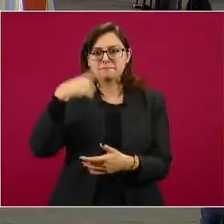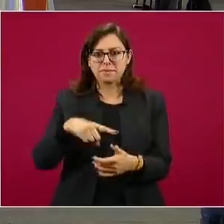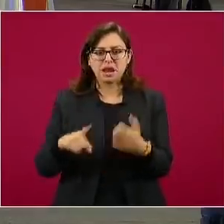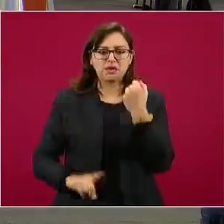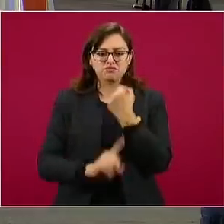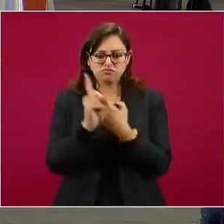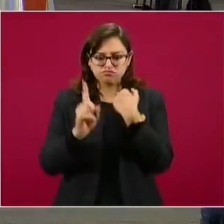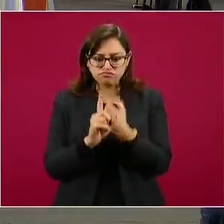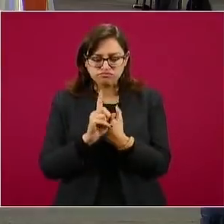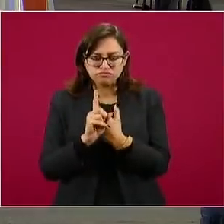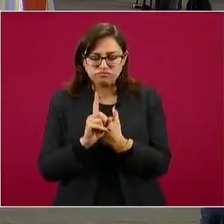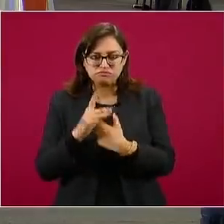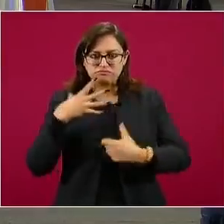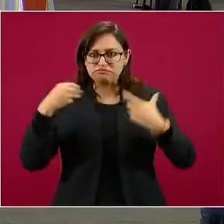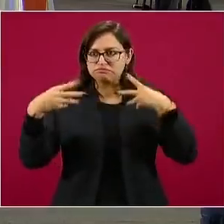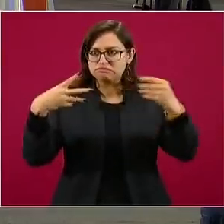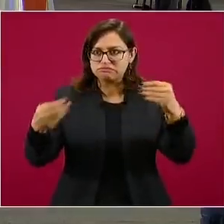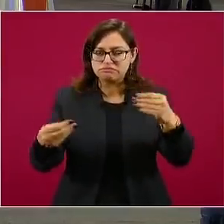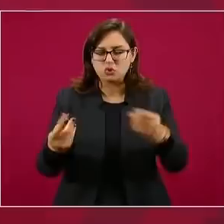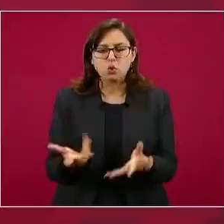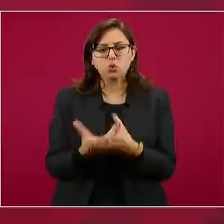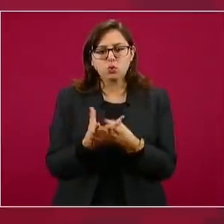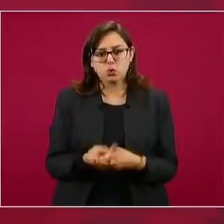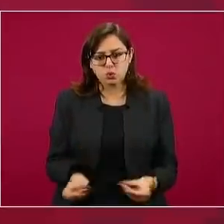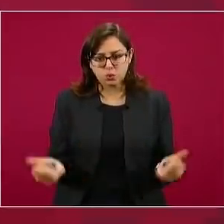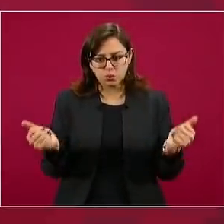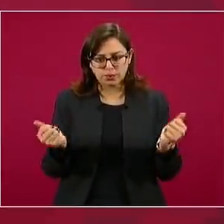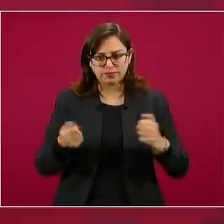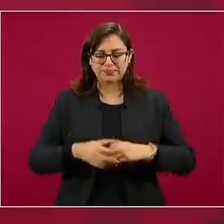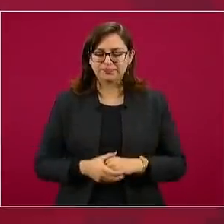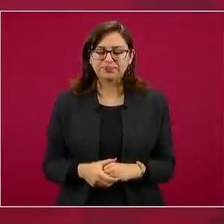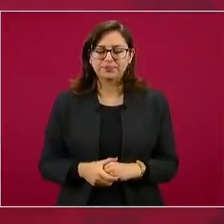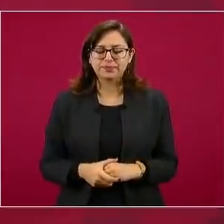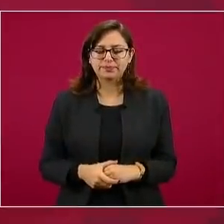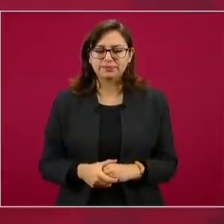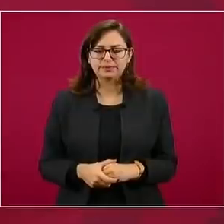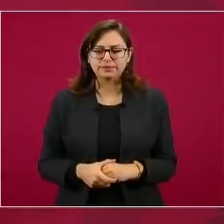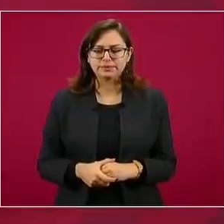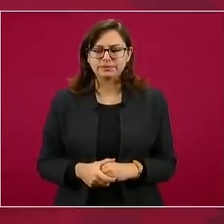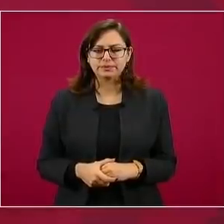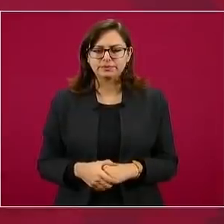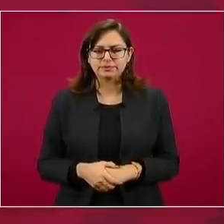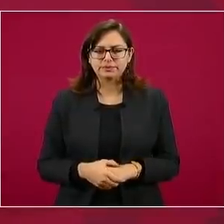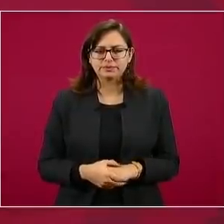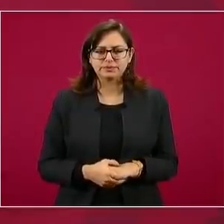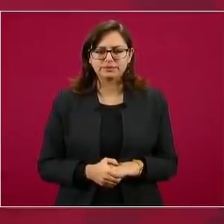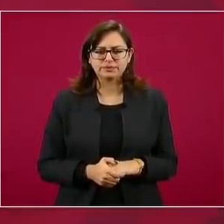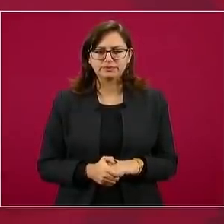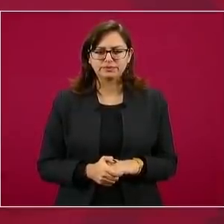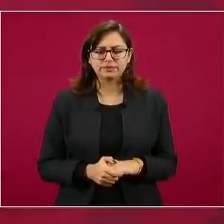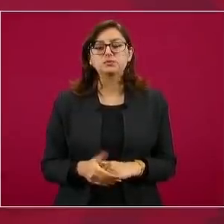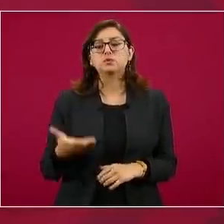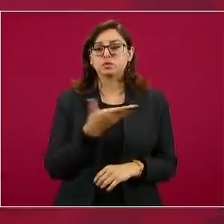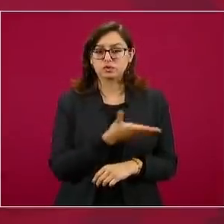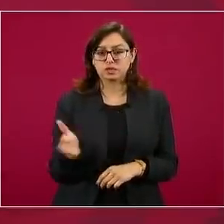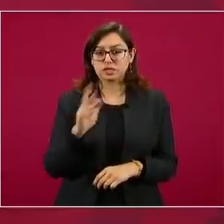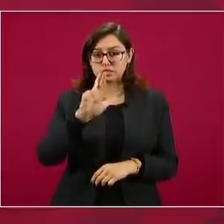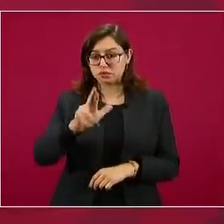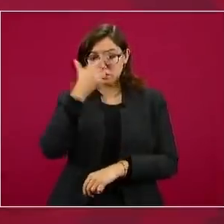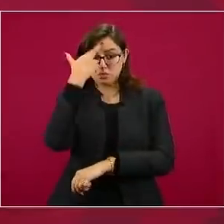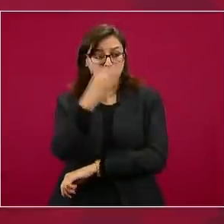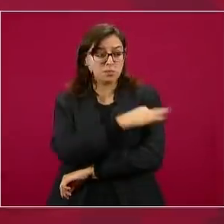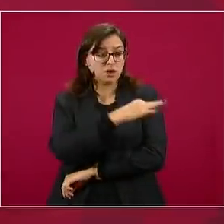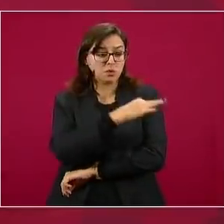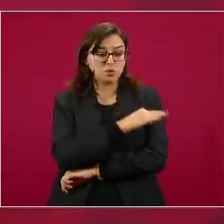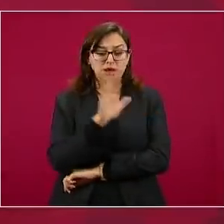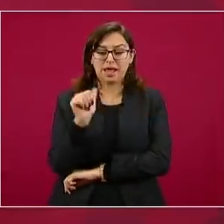solución a la crisis de la COVID-19. Si ustedes recordarán, la vacuna de CanSino es una de